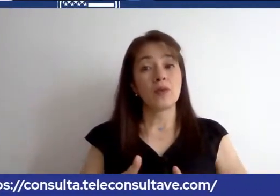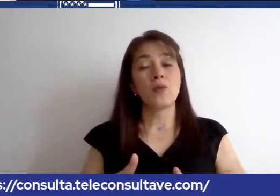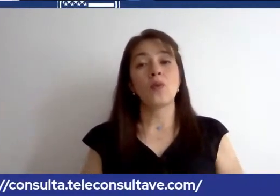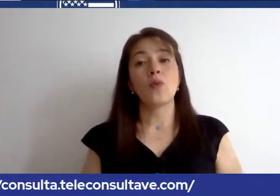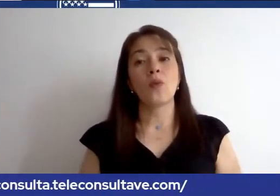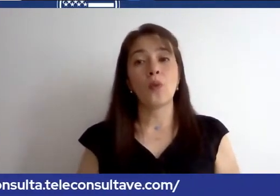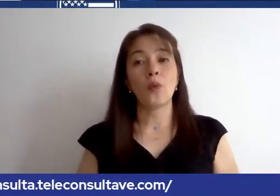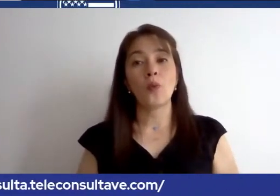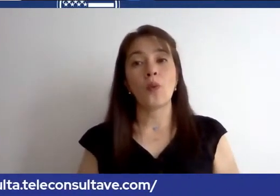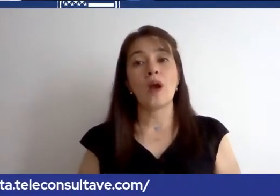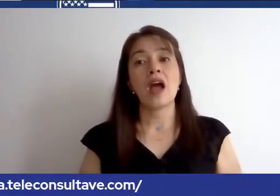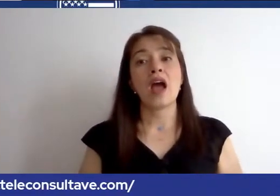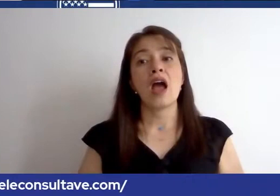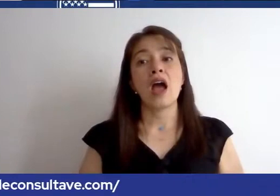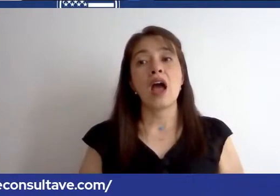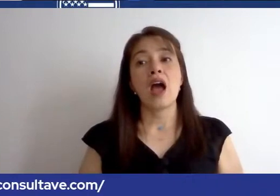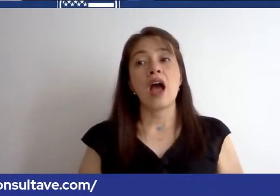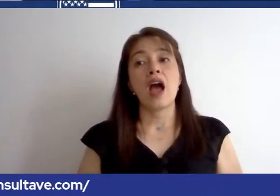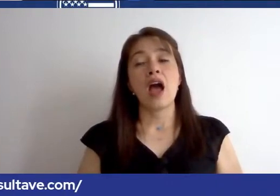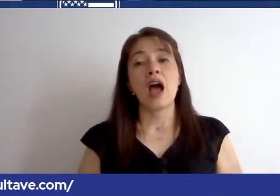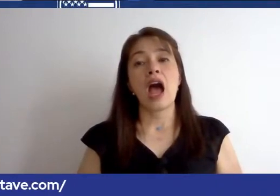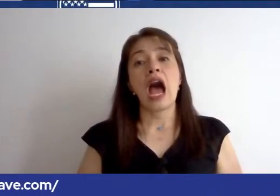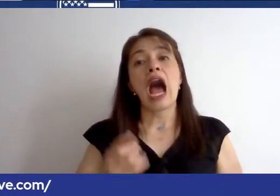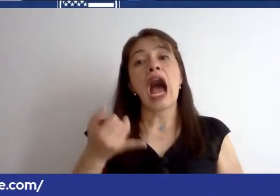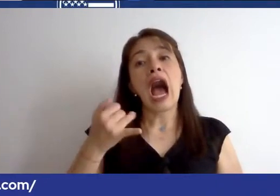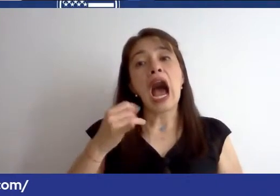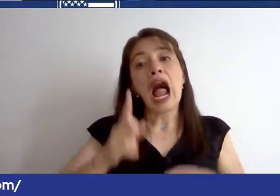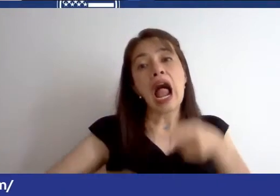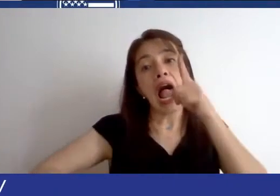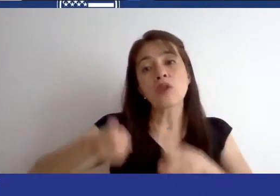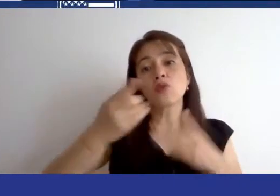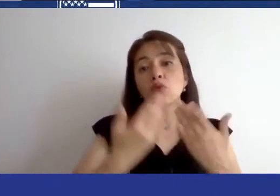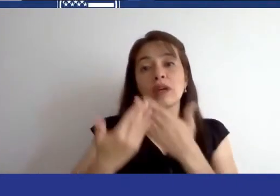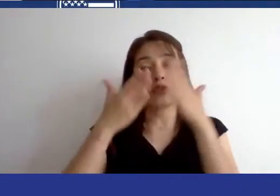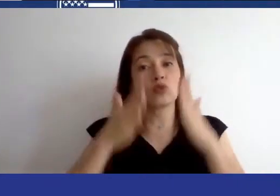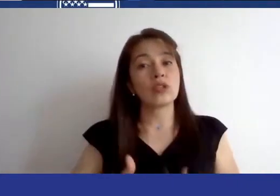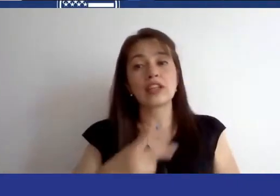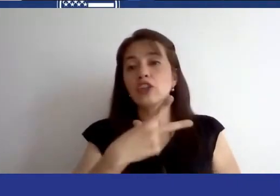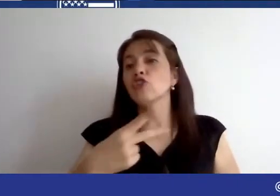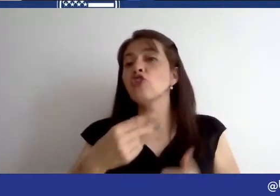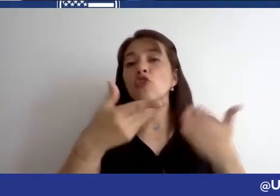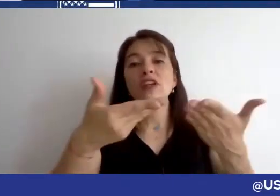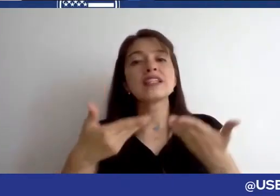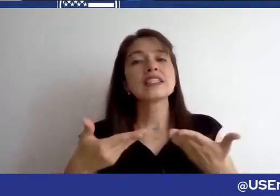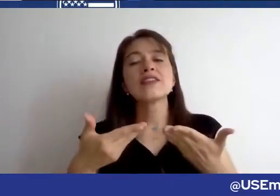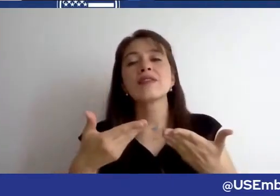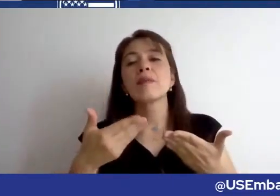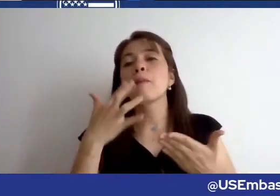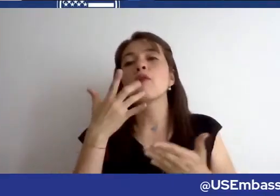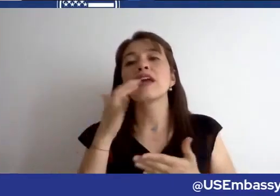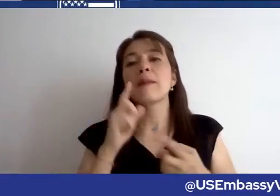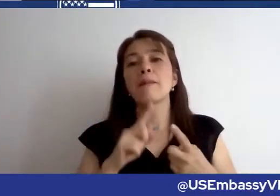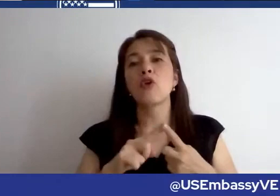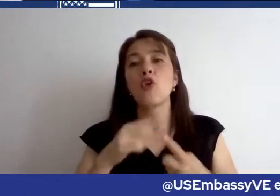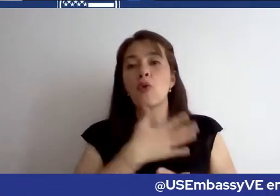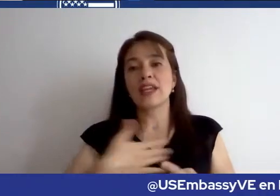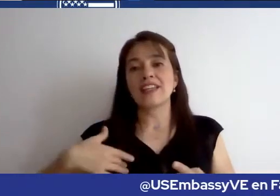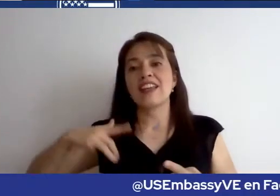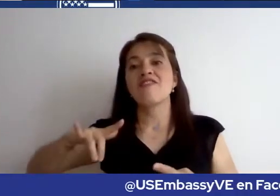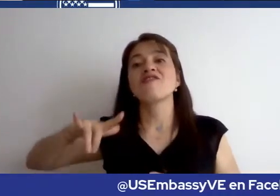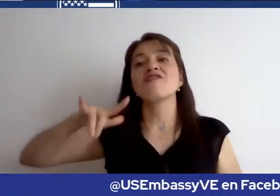tenemos para que no tenemos citas ahora es son los estudiantes que quieren viajar a los